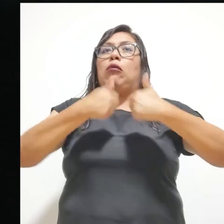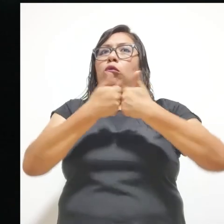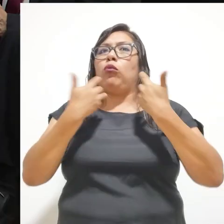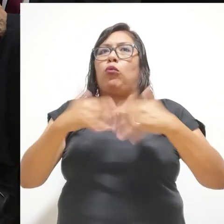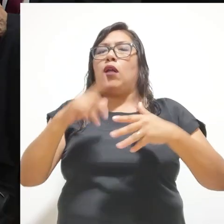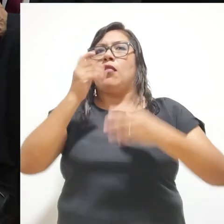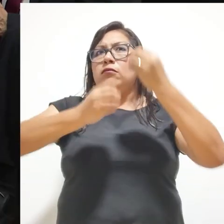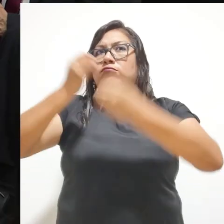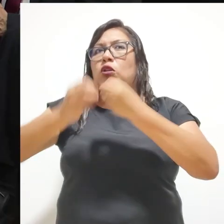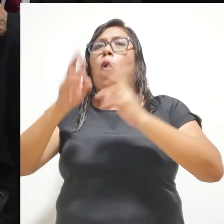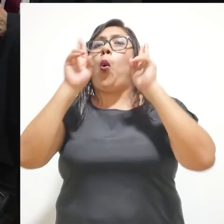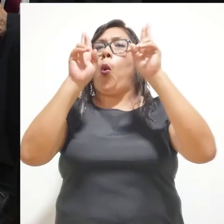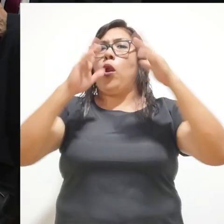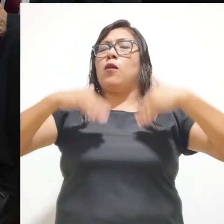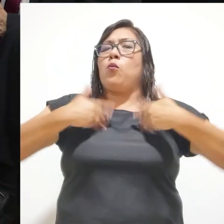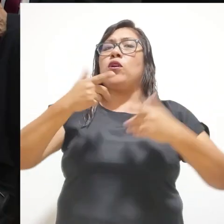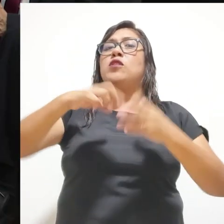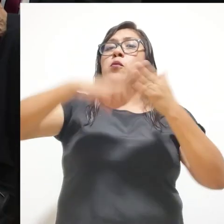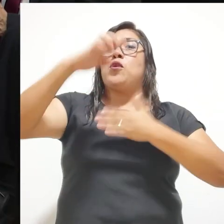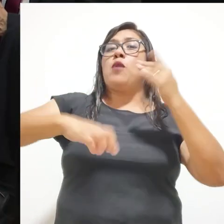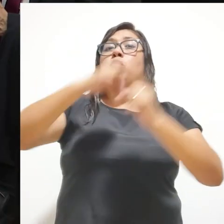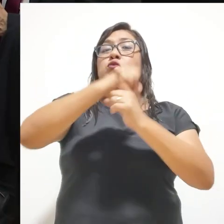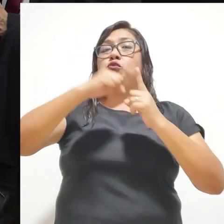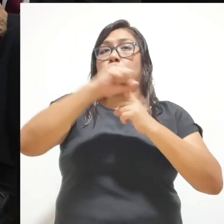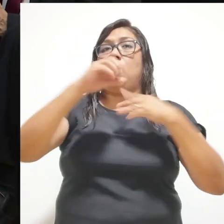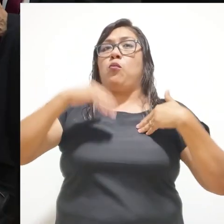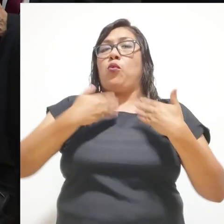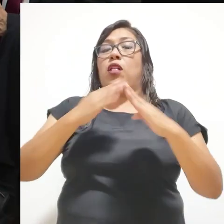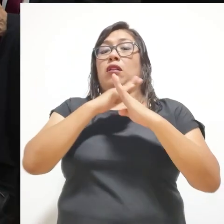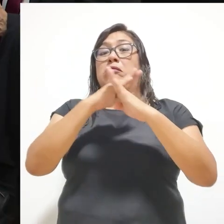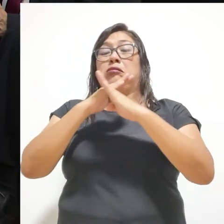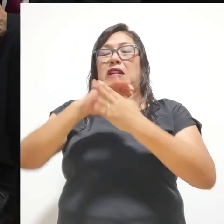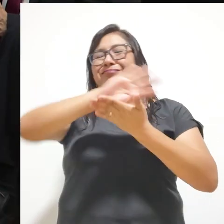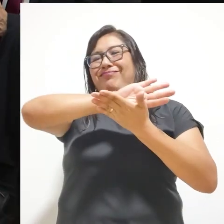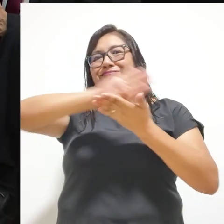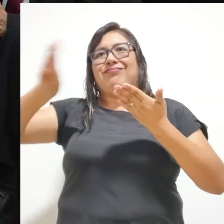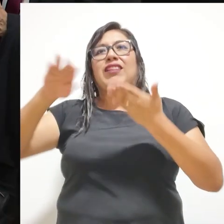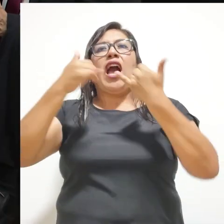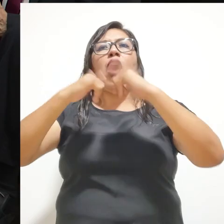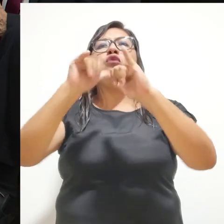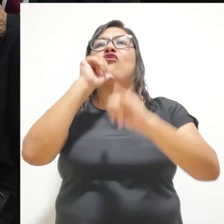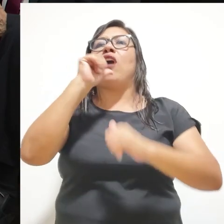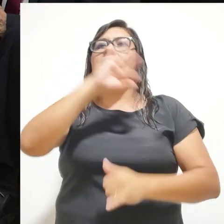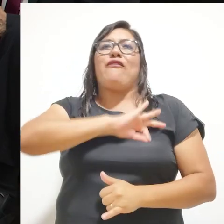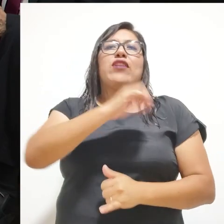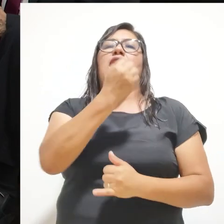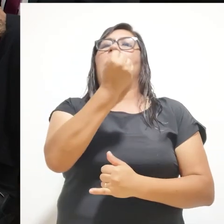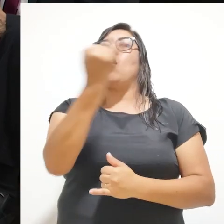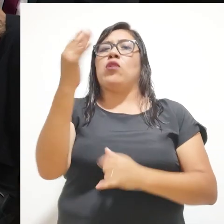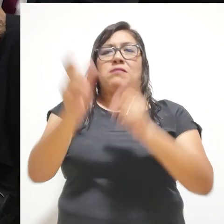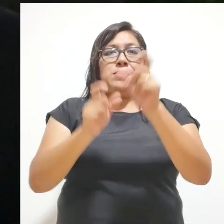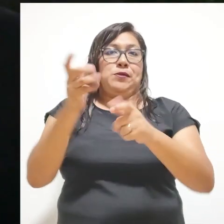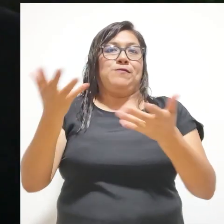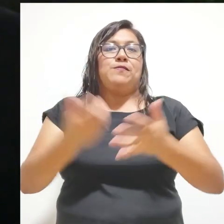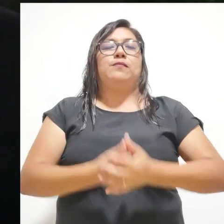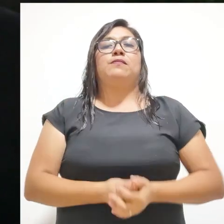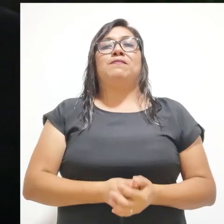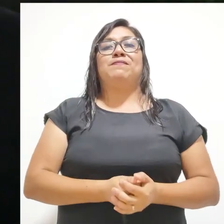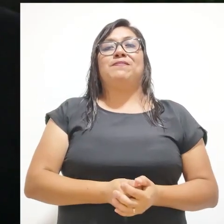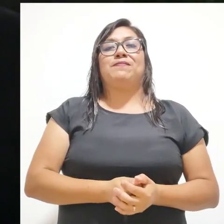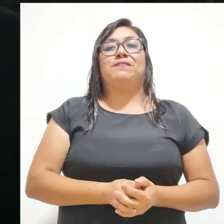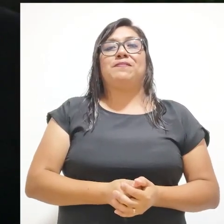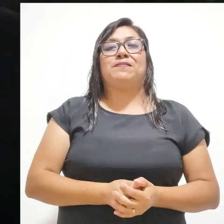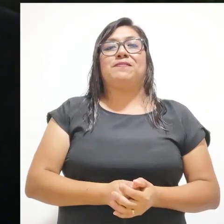nacional solucione y podamos, que estos programas sociales cubrir estas brechas, digamos, de atención de personas que todavía no cuentan con el beneficio. Bueno,